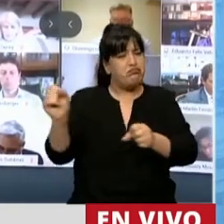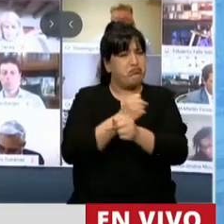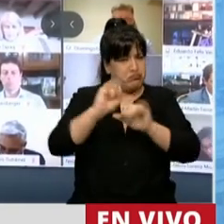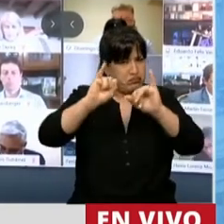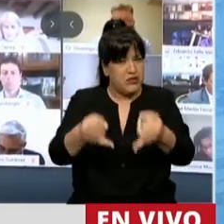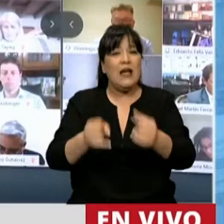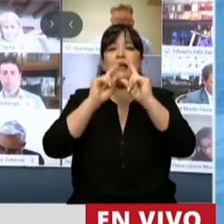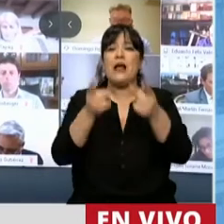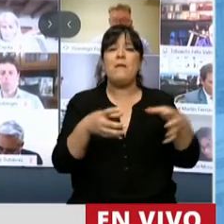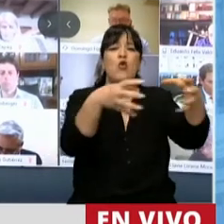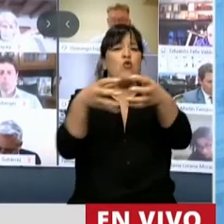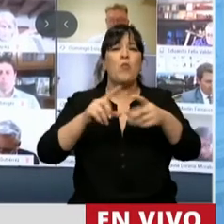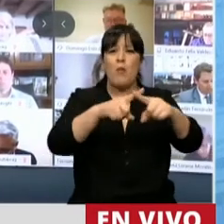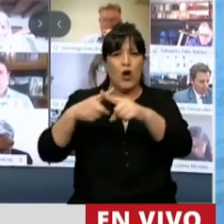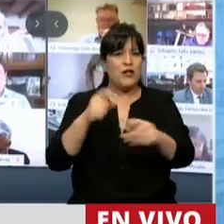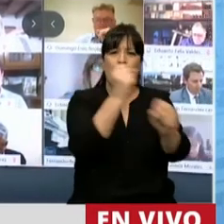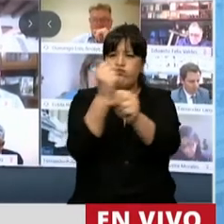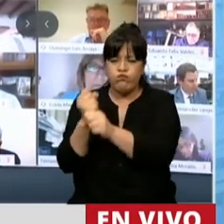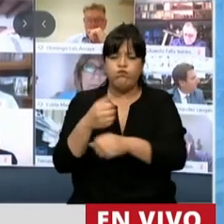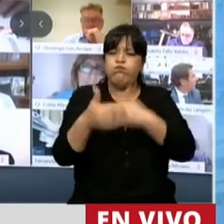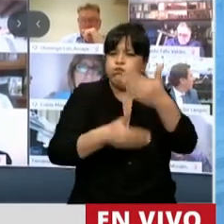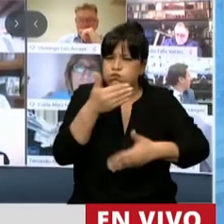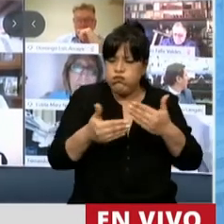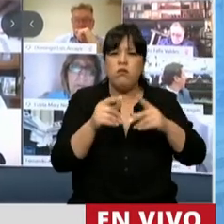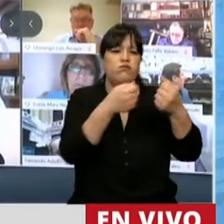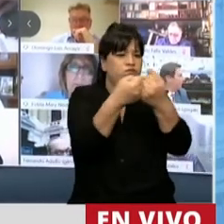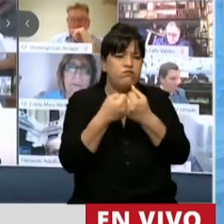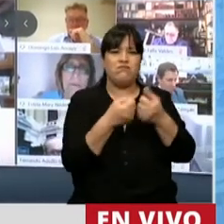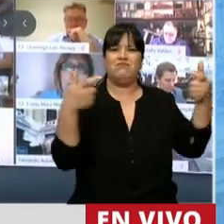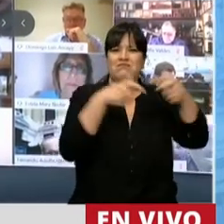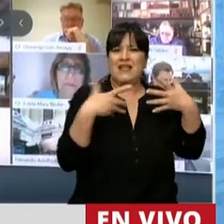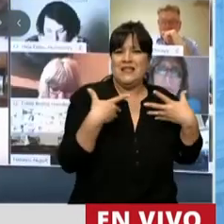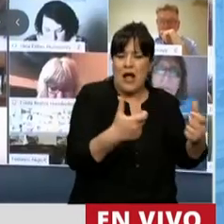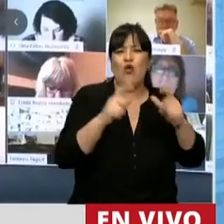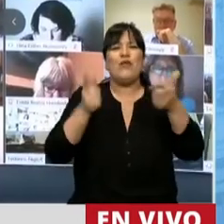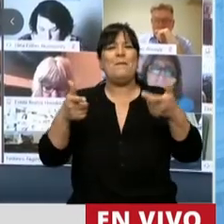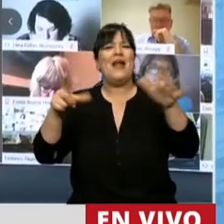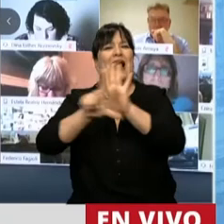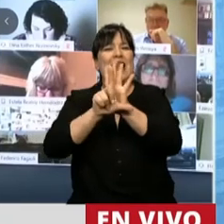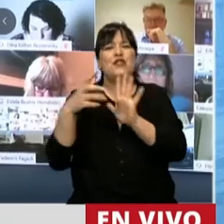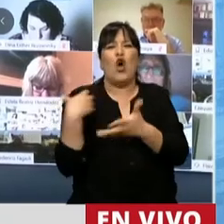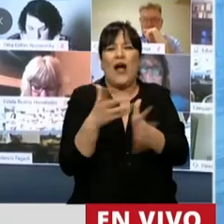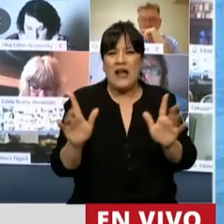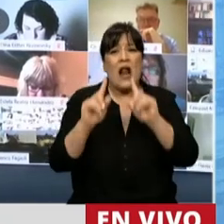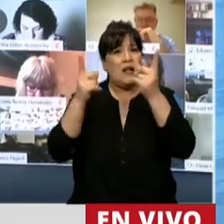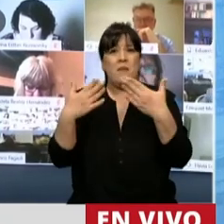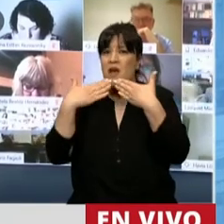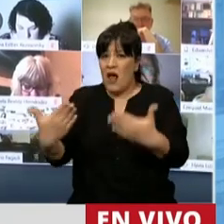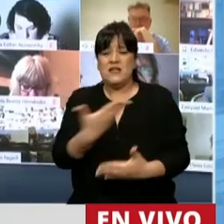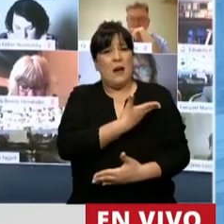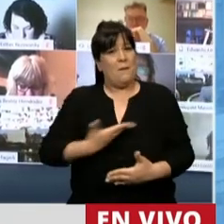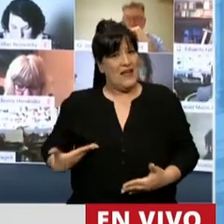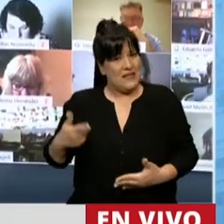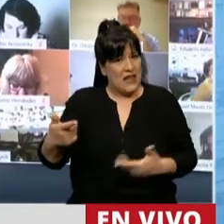al trabajo de los bloques políticos y consenso en las comisiones de salud y legislación general, a la presidencia de la